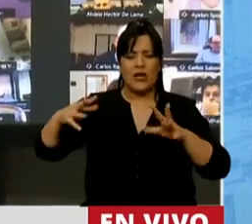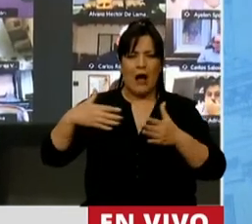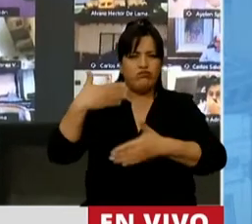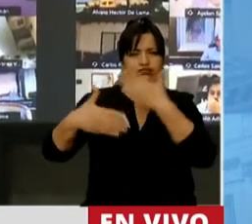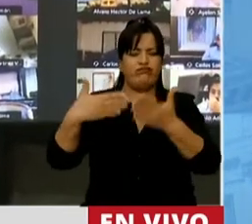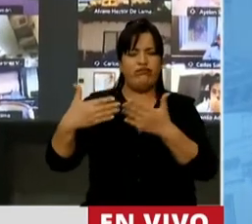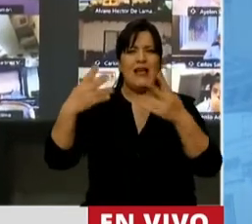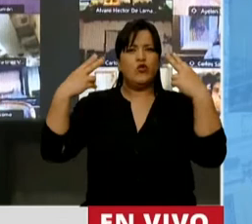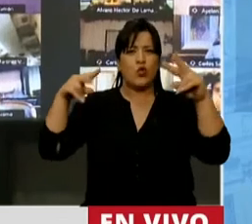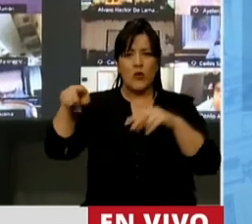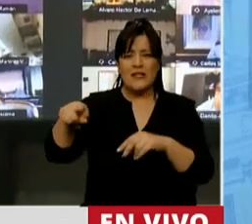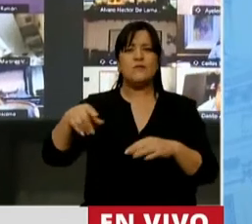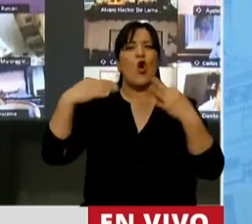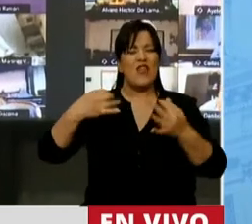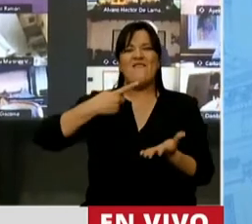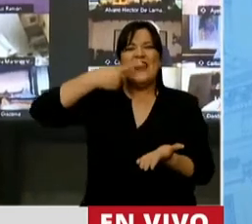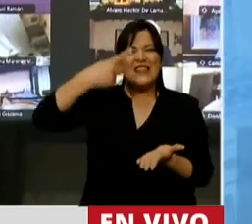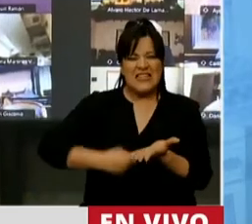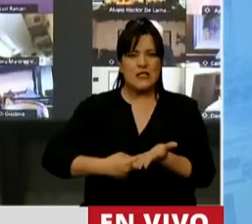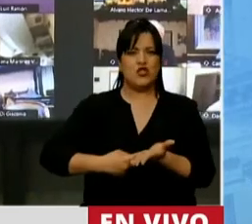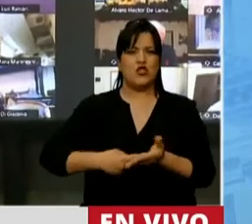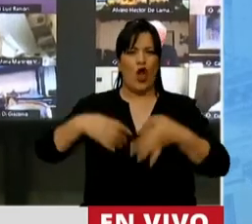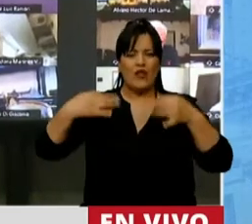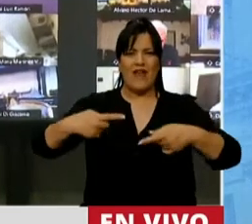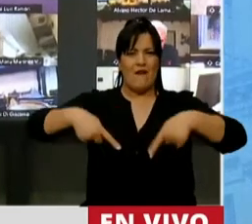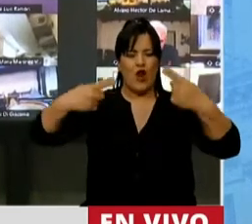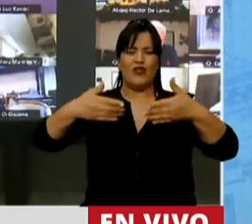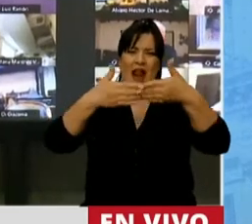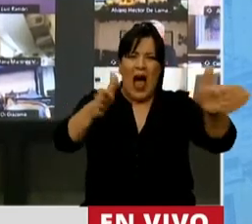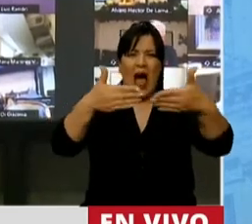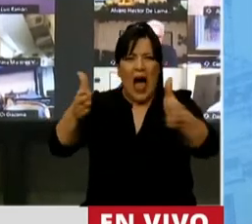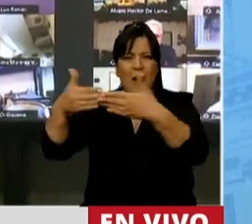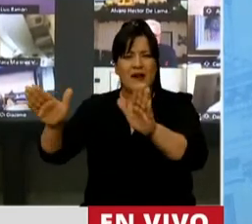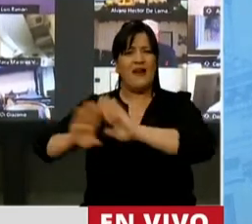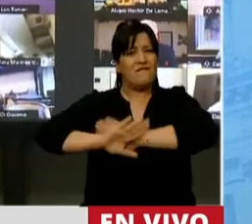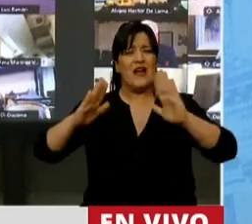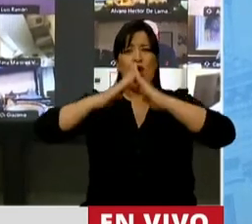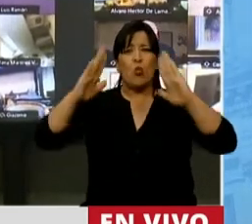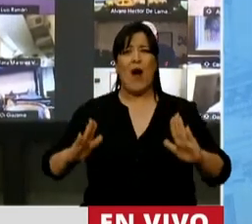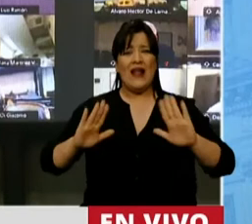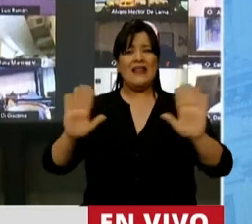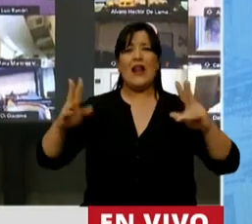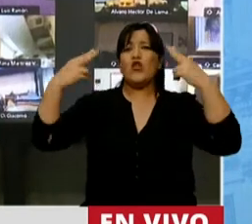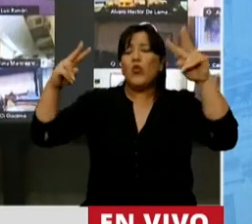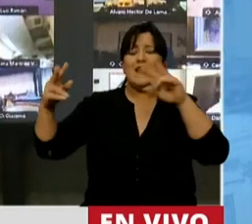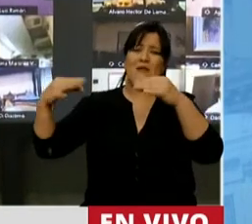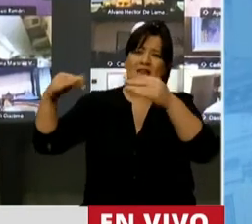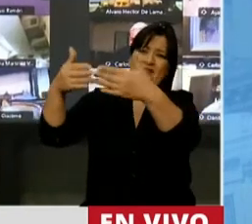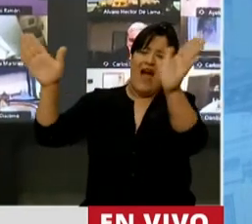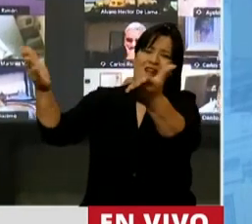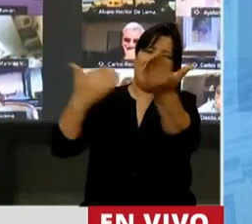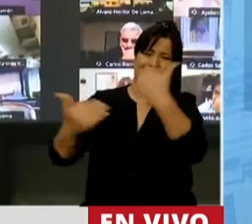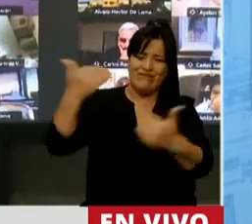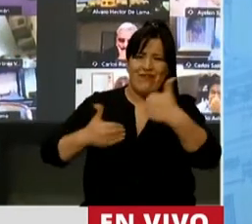duda, son tomas de decisiones, reabrir nuestra frontera, eliminar esta cuarentena a los turistas, reconstruir la